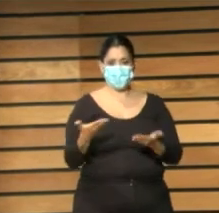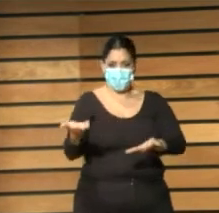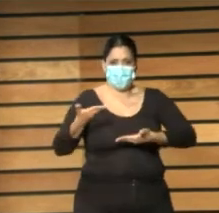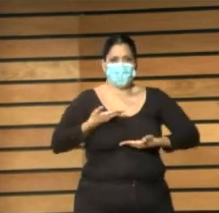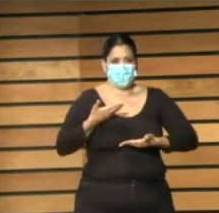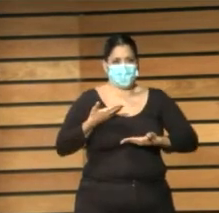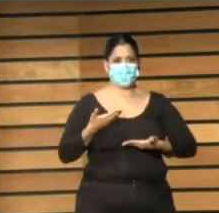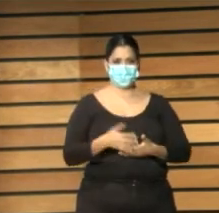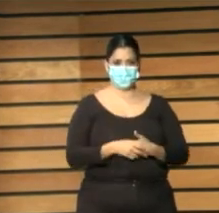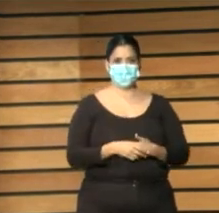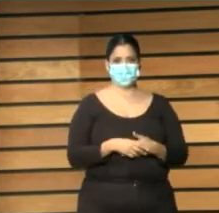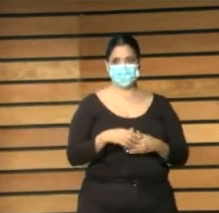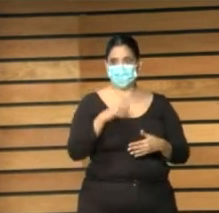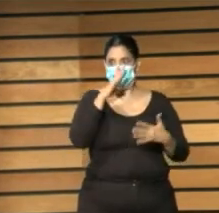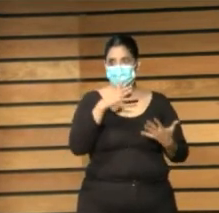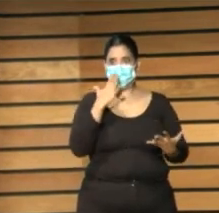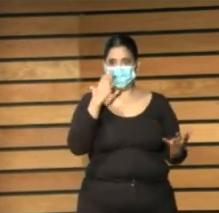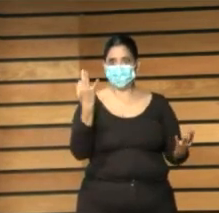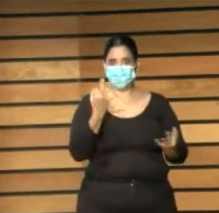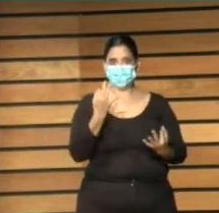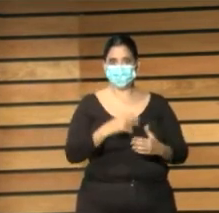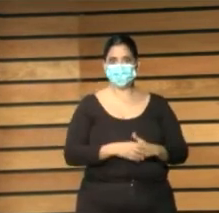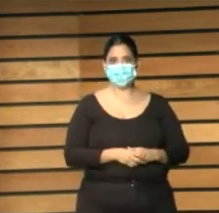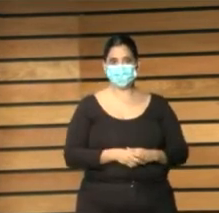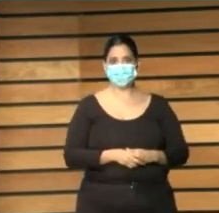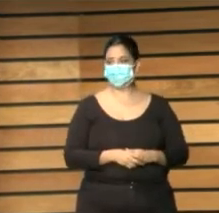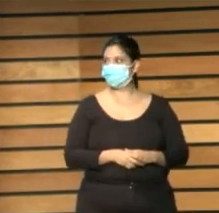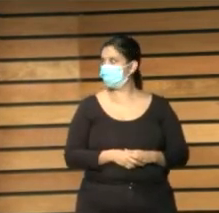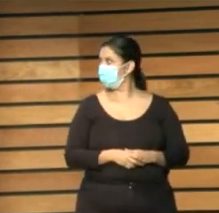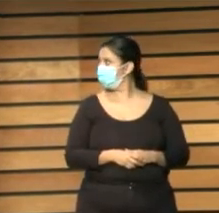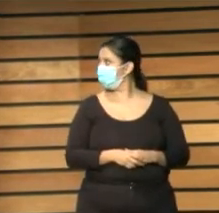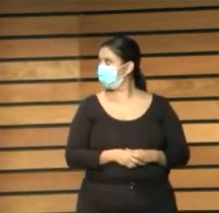en un momento muy crítico nada más quería ah vale